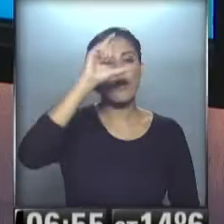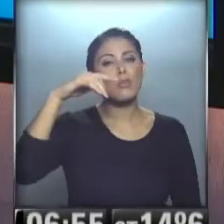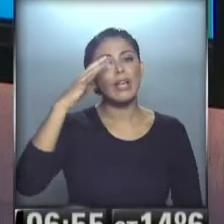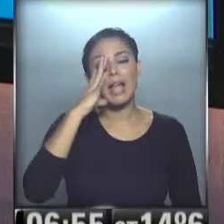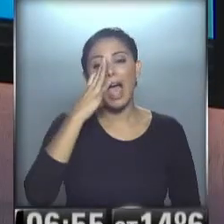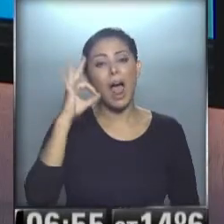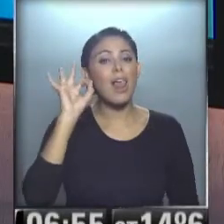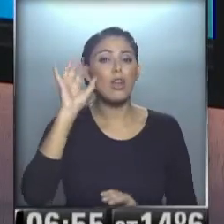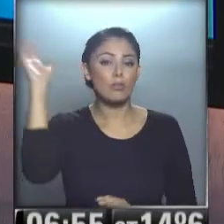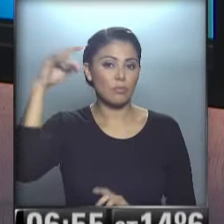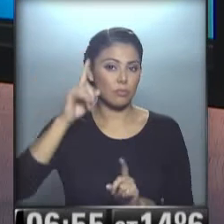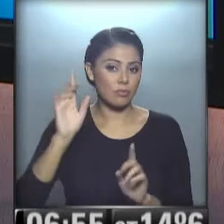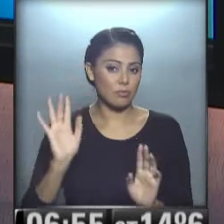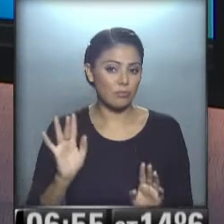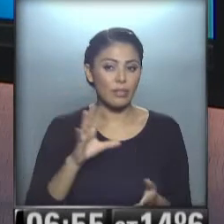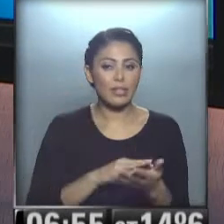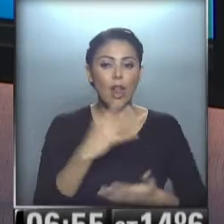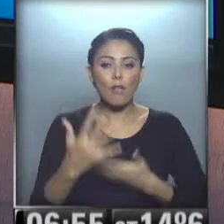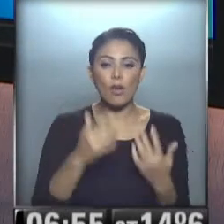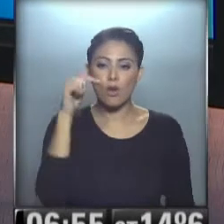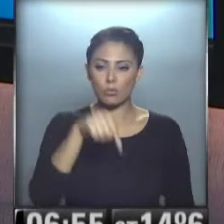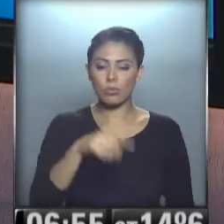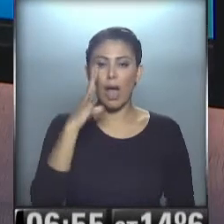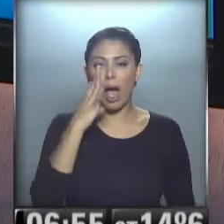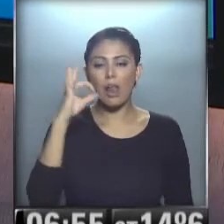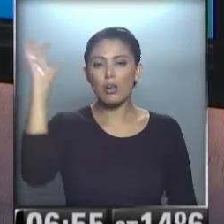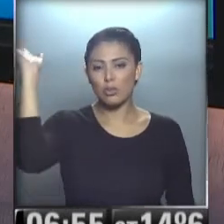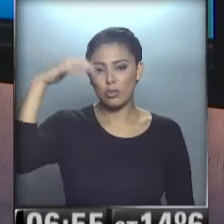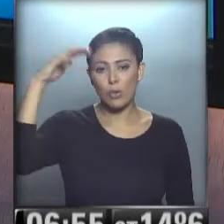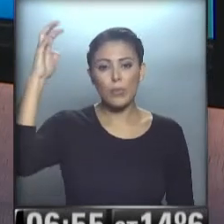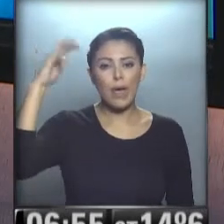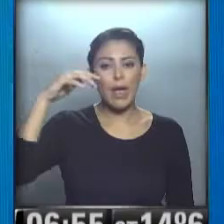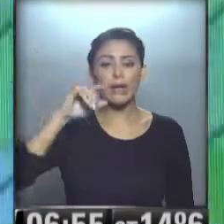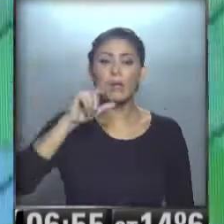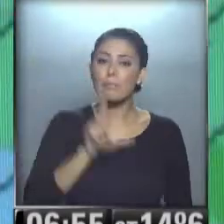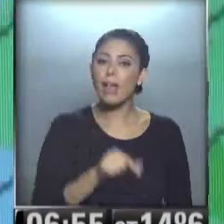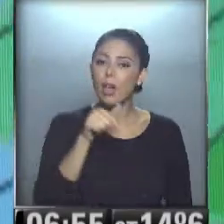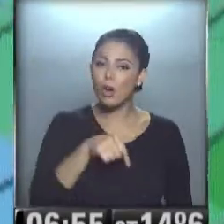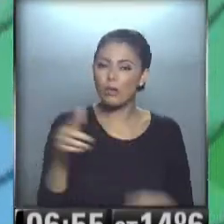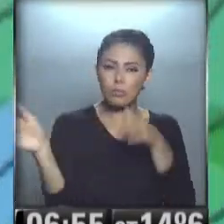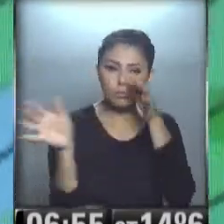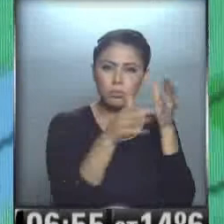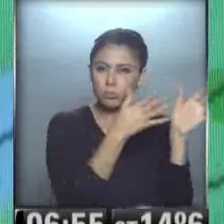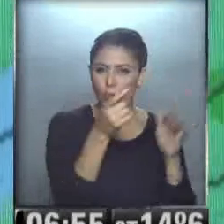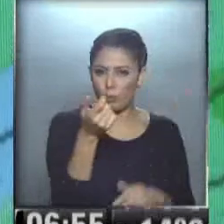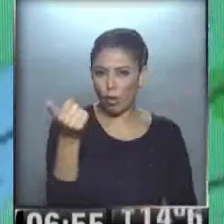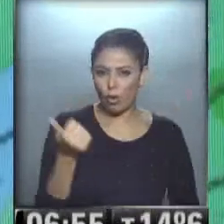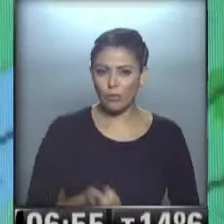eh... ...algo... ...tierra del fuego, un poquito algo de precipitación... ...que viene en la Patagonia, poquito viento...